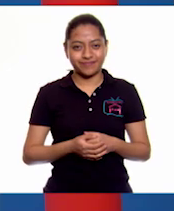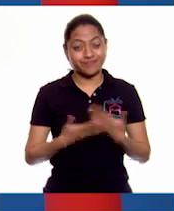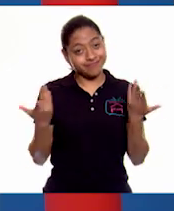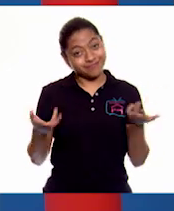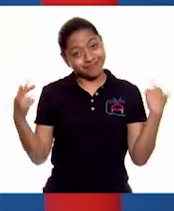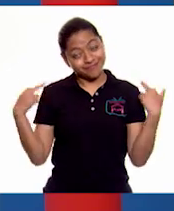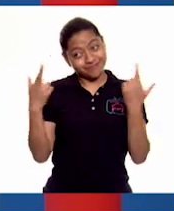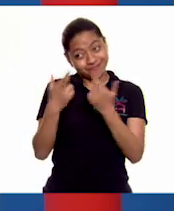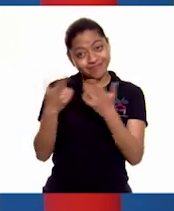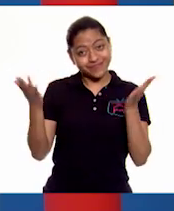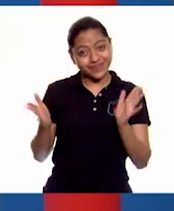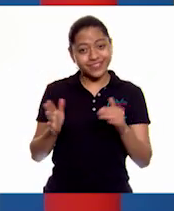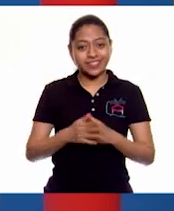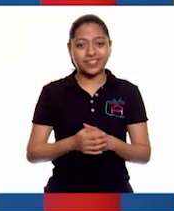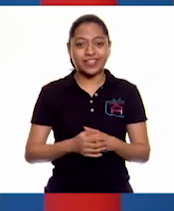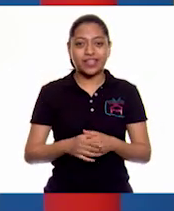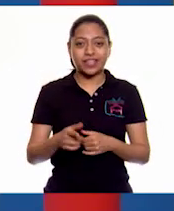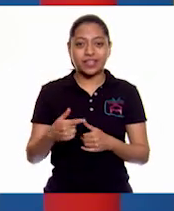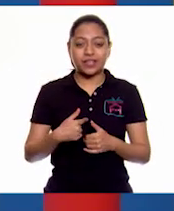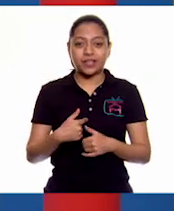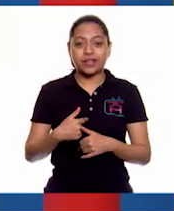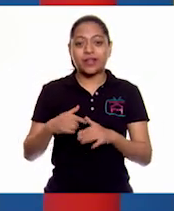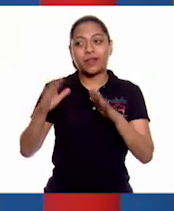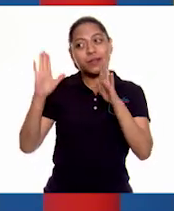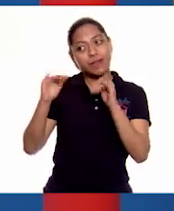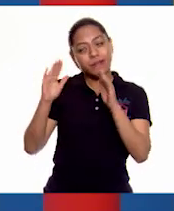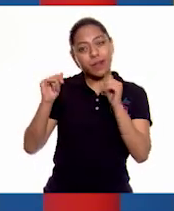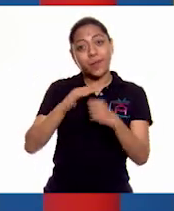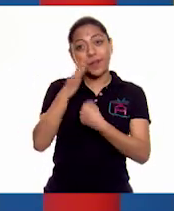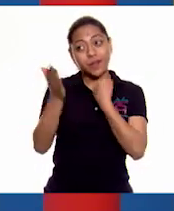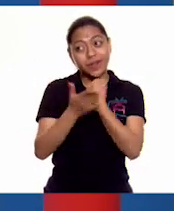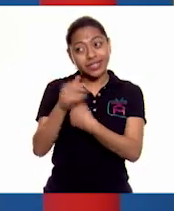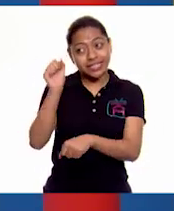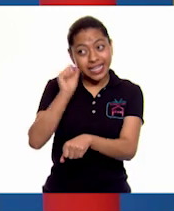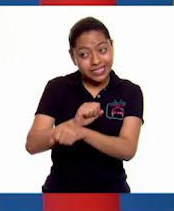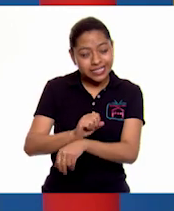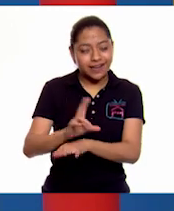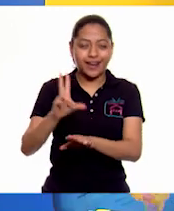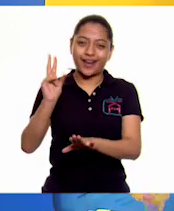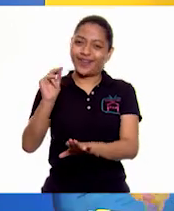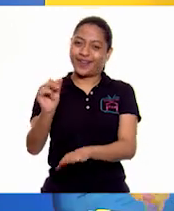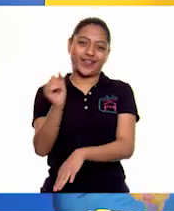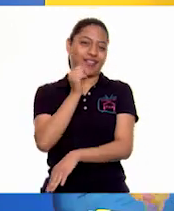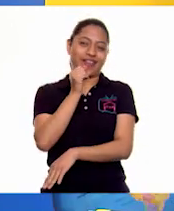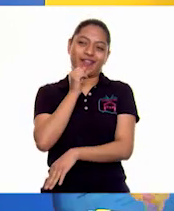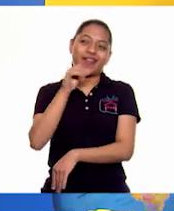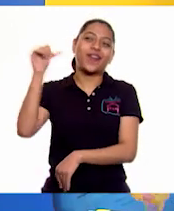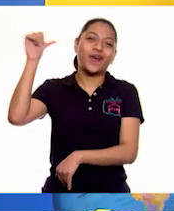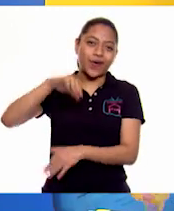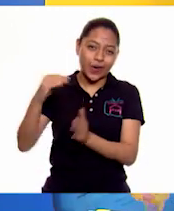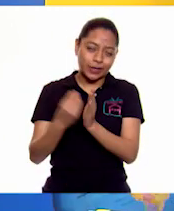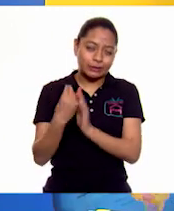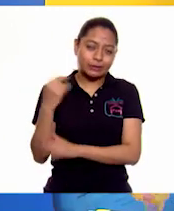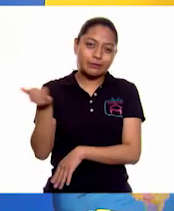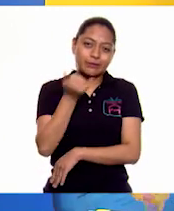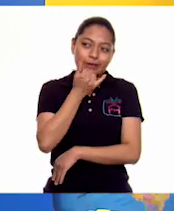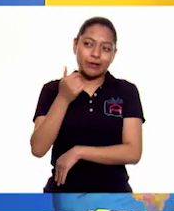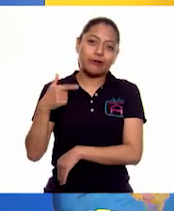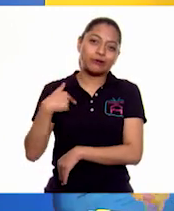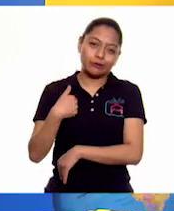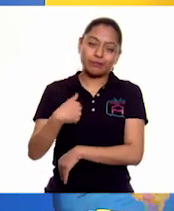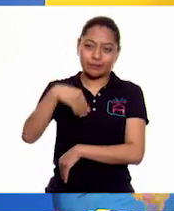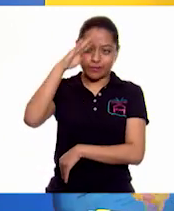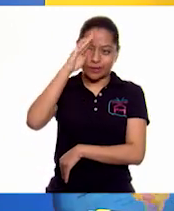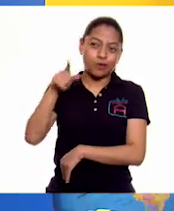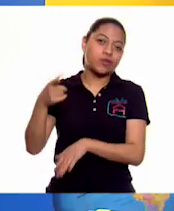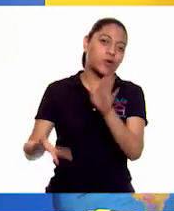Maestro Adán, yo ayer me despedí como si te fuera a ver hasta la próxima semana, pero no. Todavía nos veíamos. Hoy es que creí que ibas a tener vacaciones. No